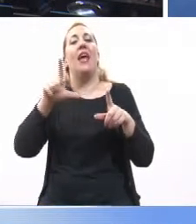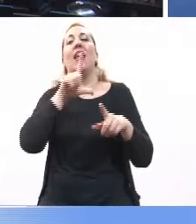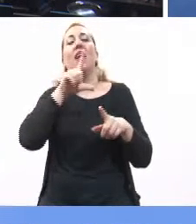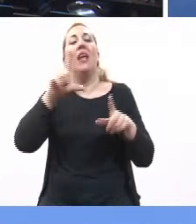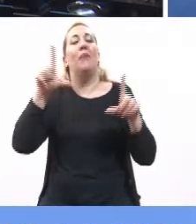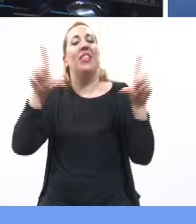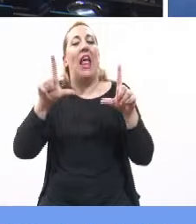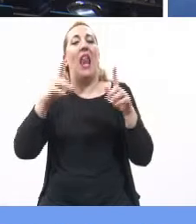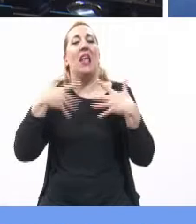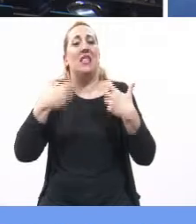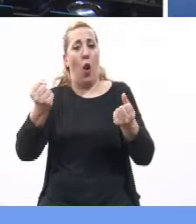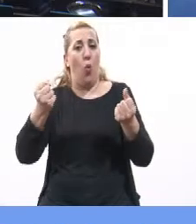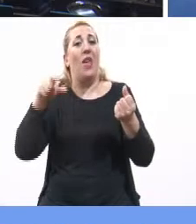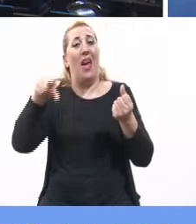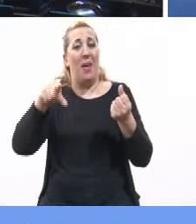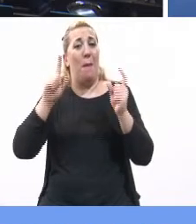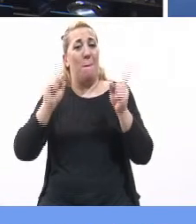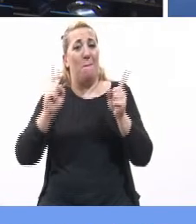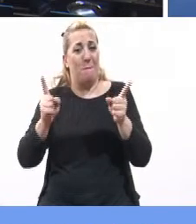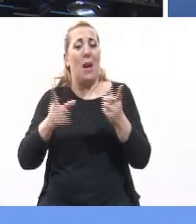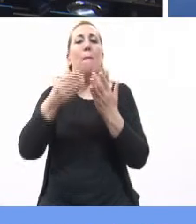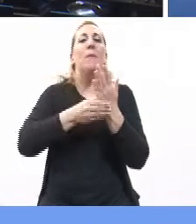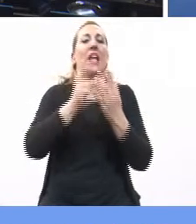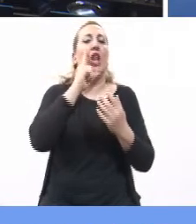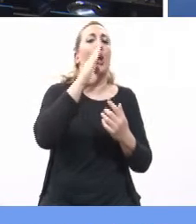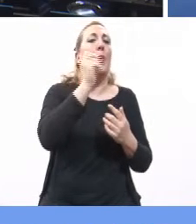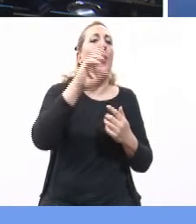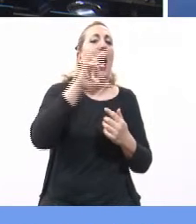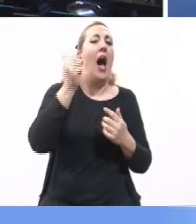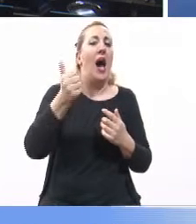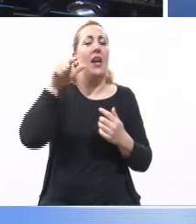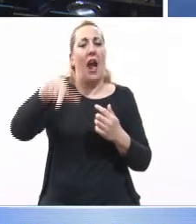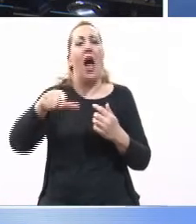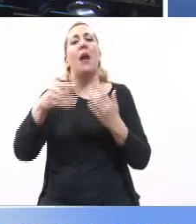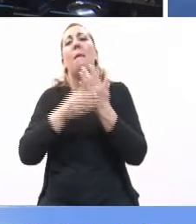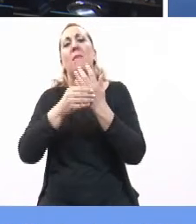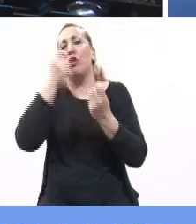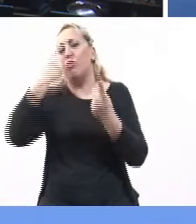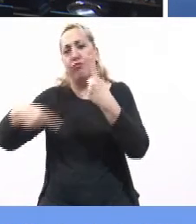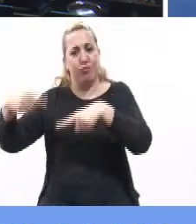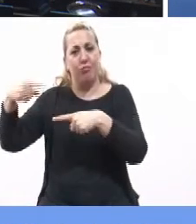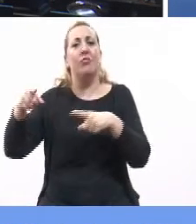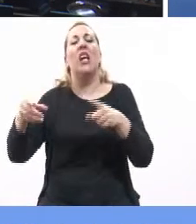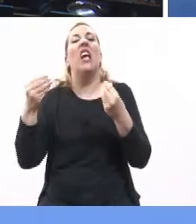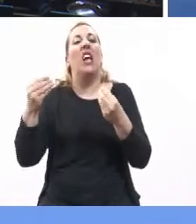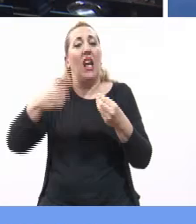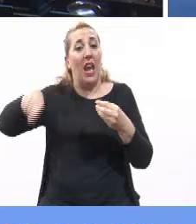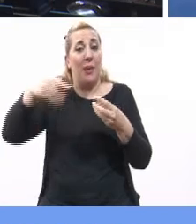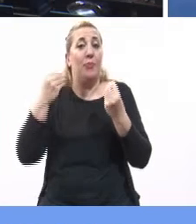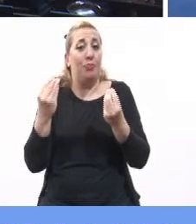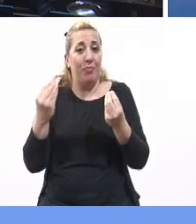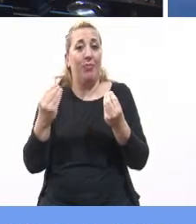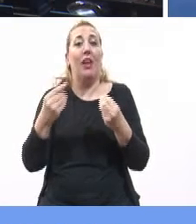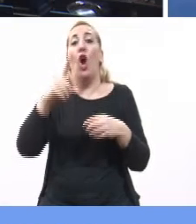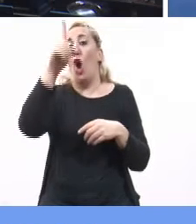Con ese plan de telesalud junto al Ministro Ibarra, al Ministro Lemus, al ARSAT, lo que se hacía era se acercaba el